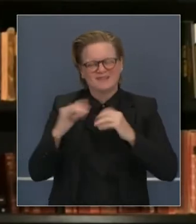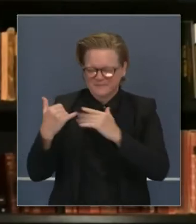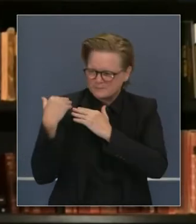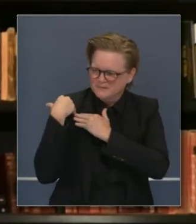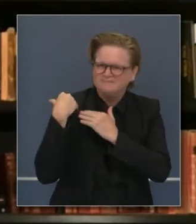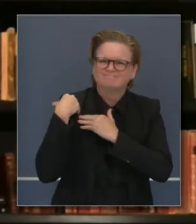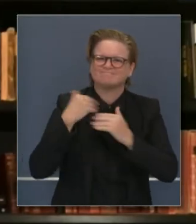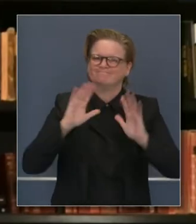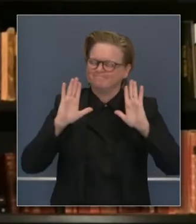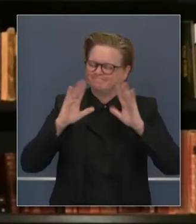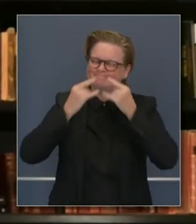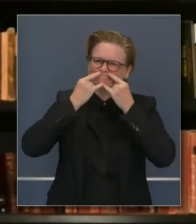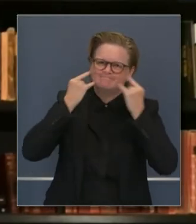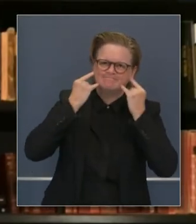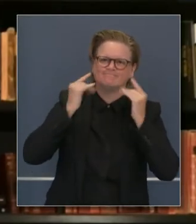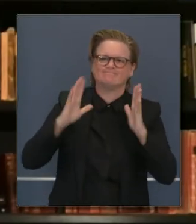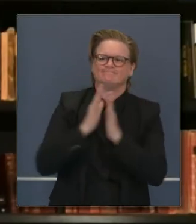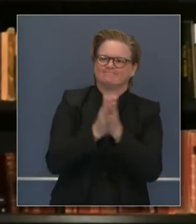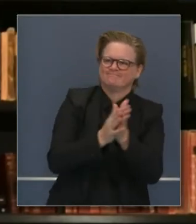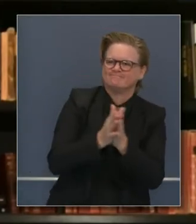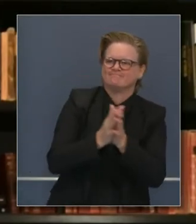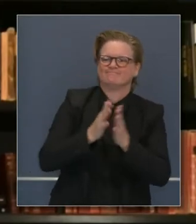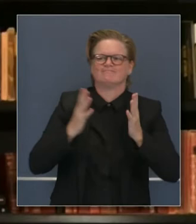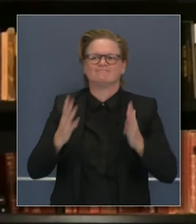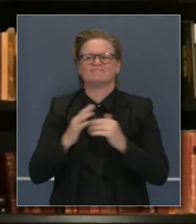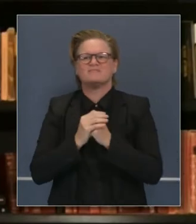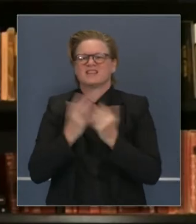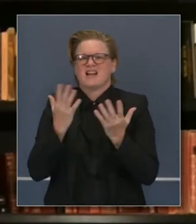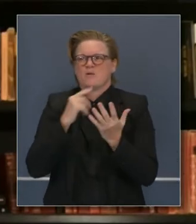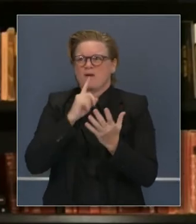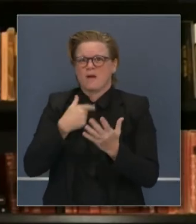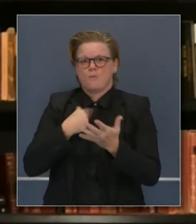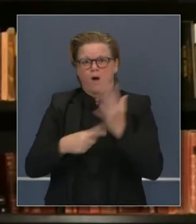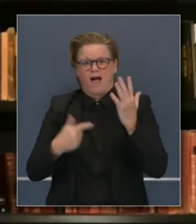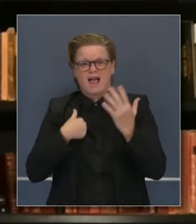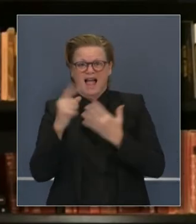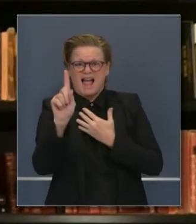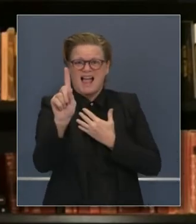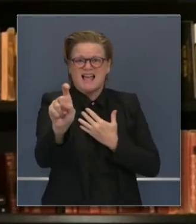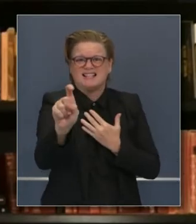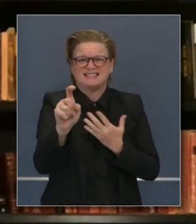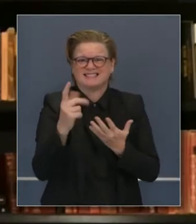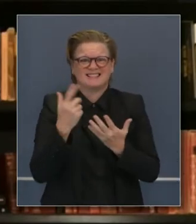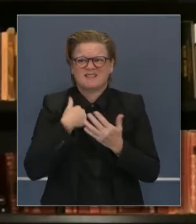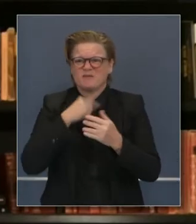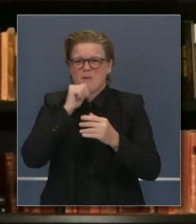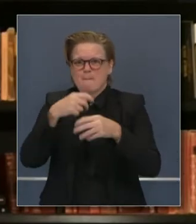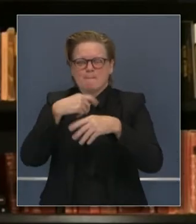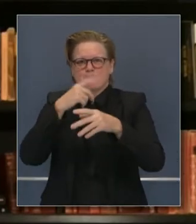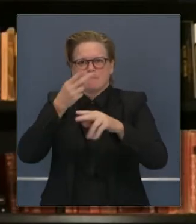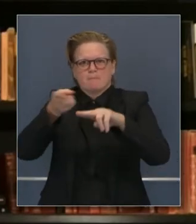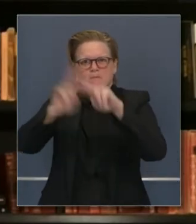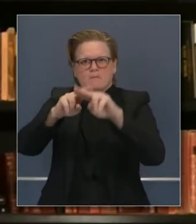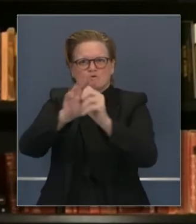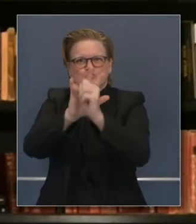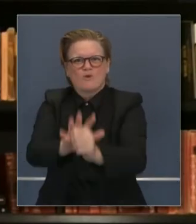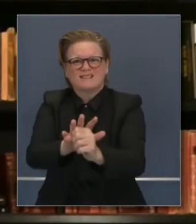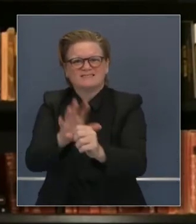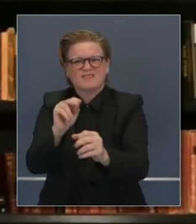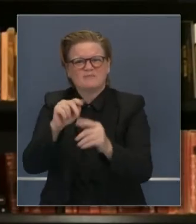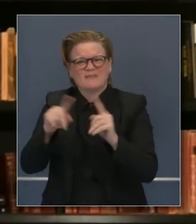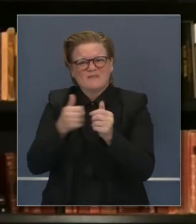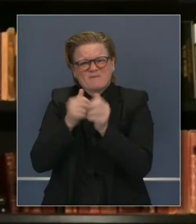responsabilidad. No soy ingenuo de que se les está pidiendo mucho a ustedes. No soy ingenuo de la atención